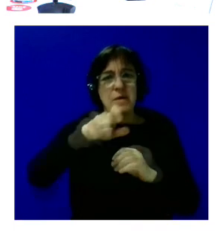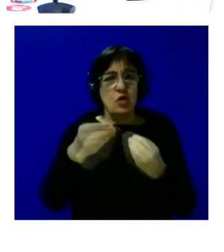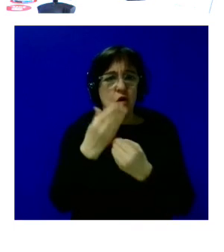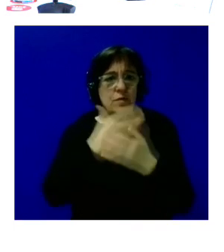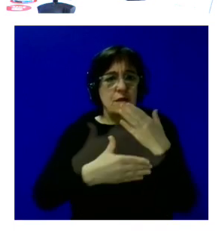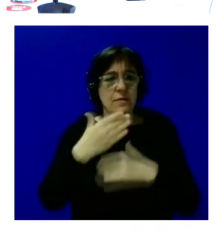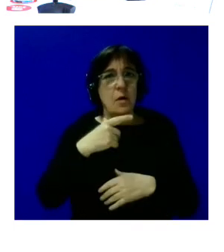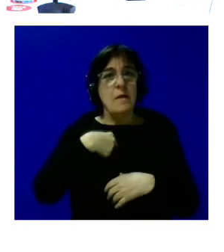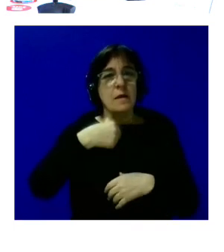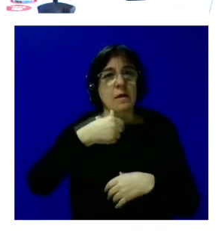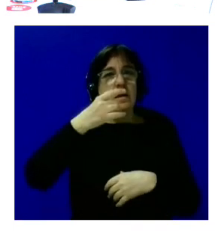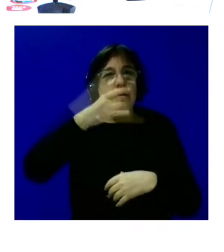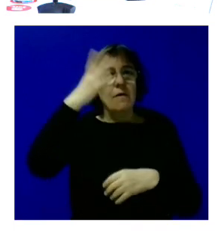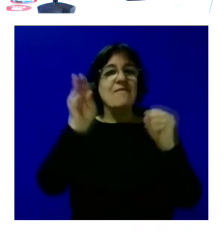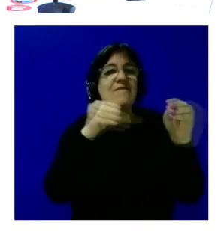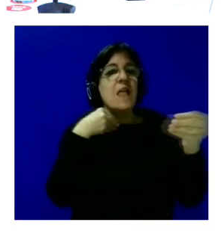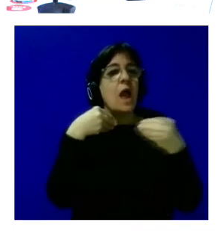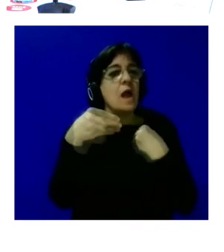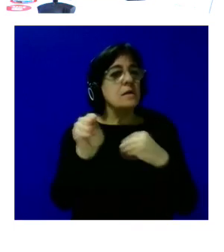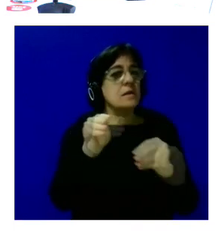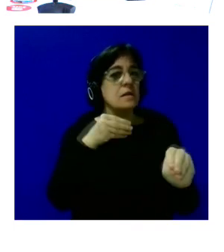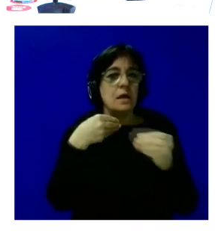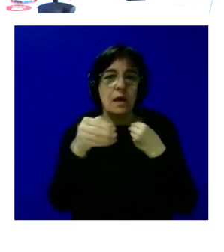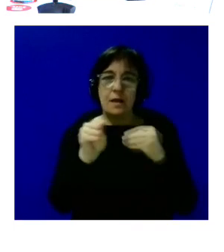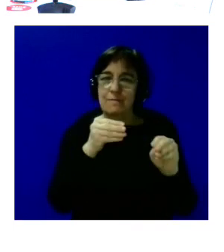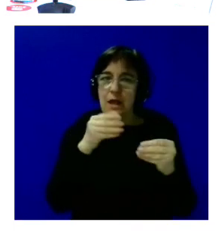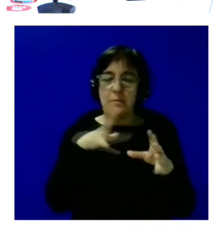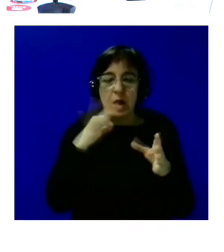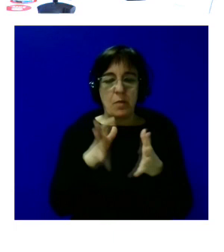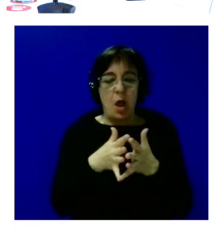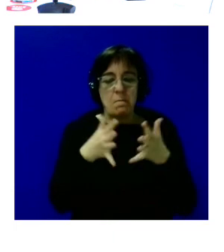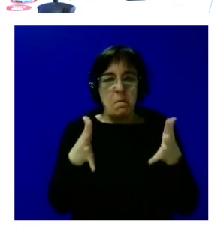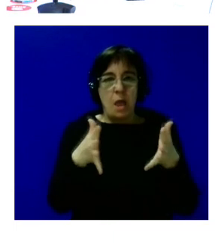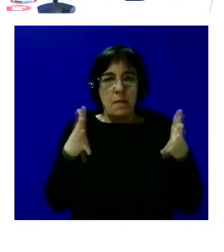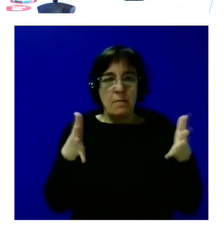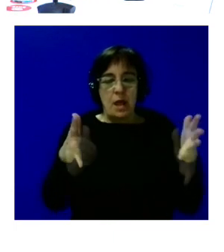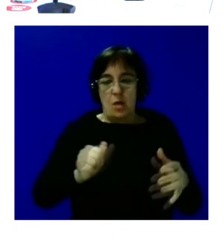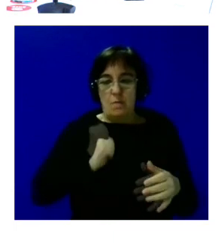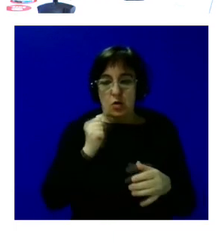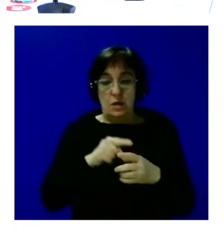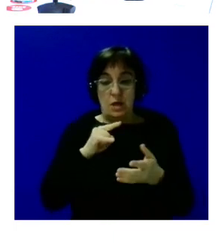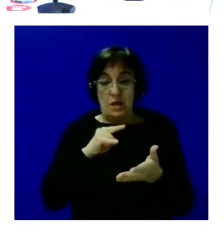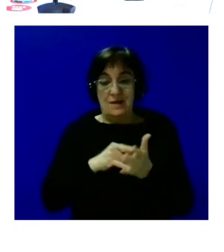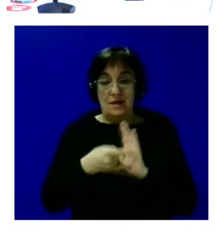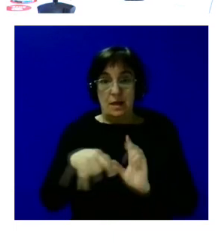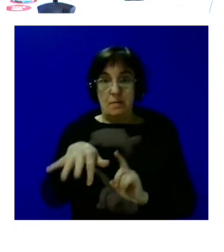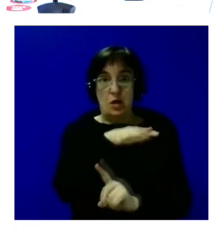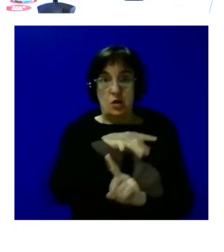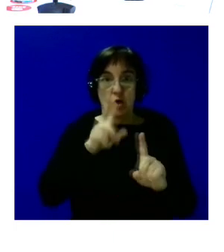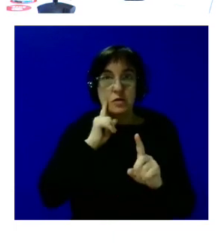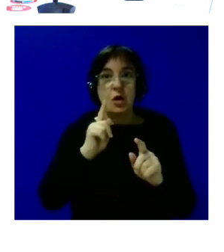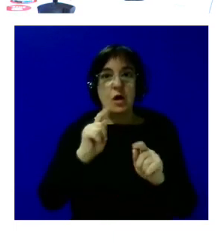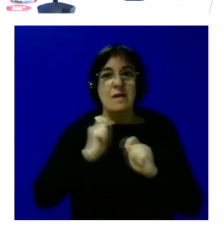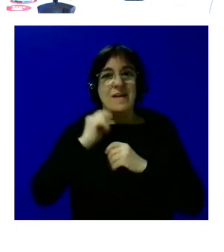hay que ser muy creativos y muy flexibles para poder ampliar con muchas oportunidades que el propio sistema o entorno muchas veces limita